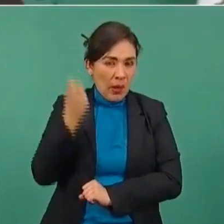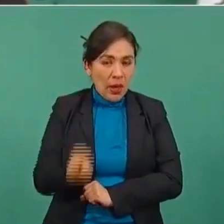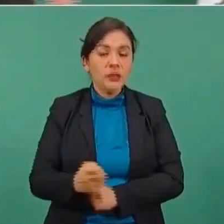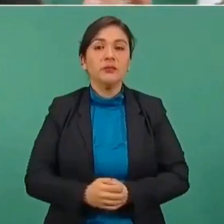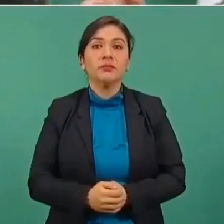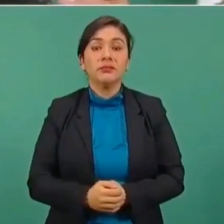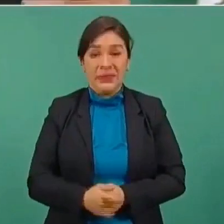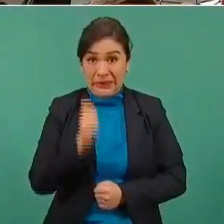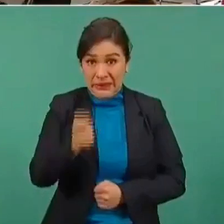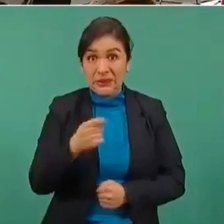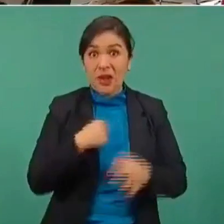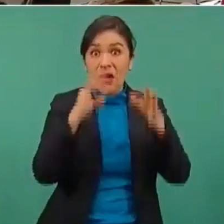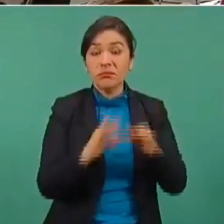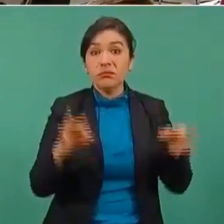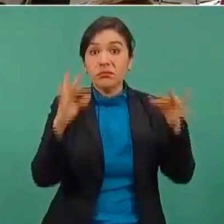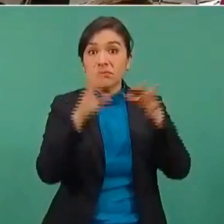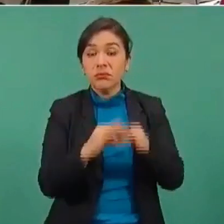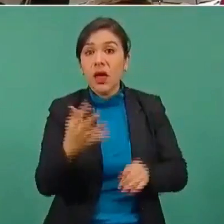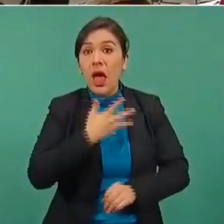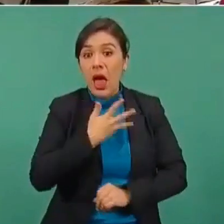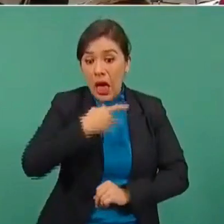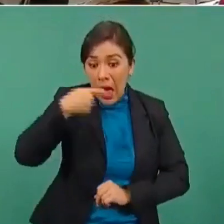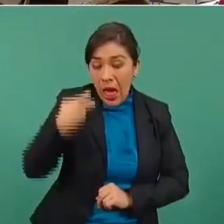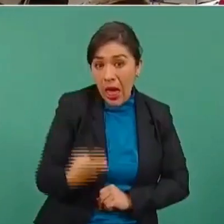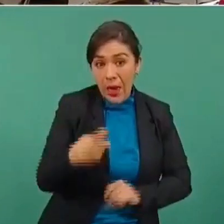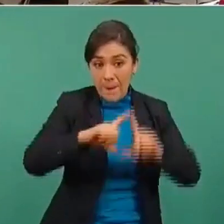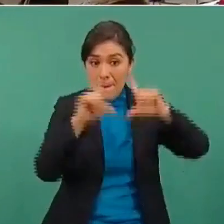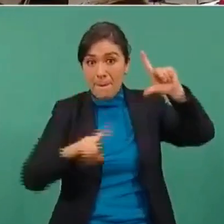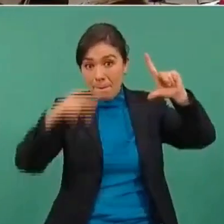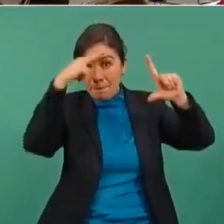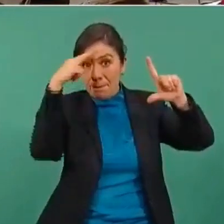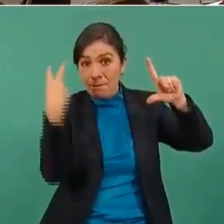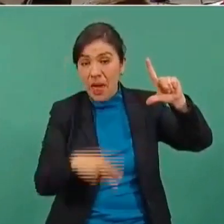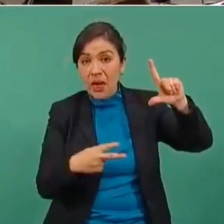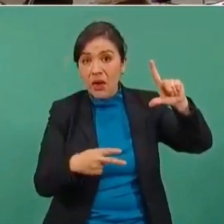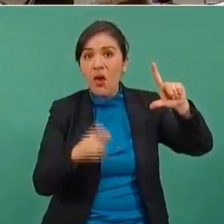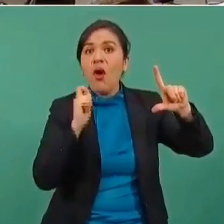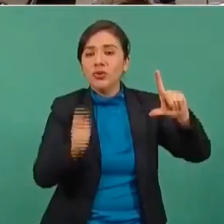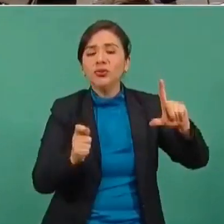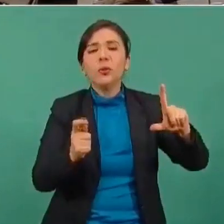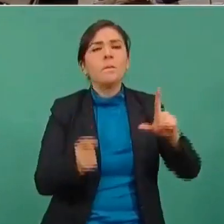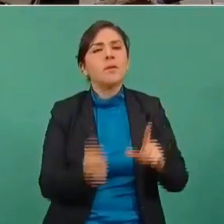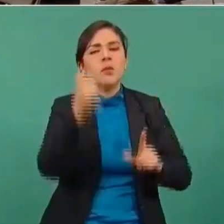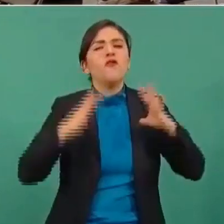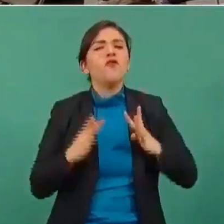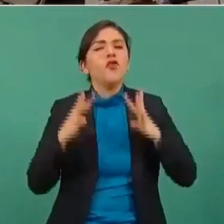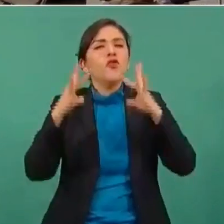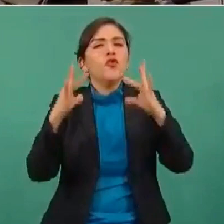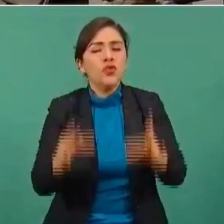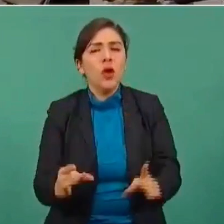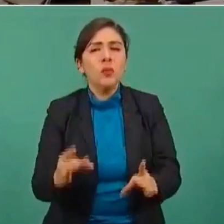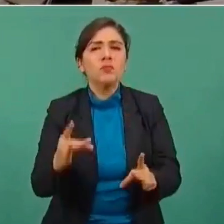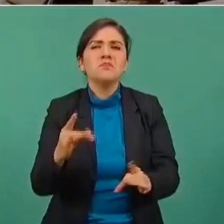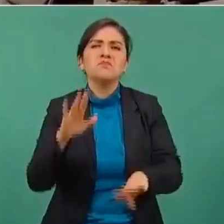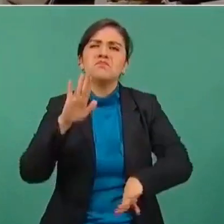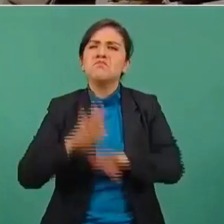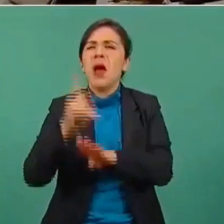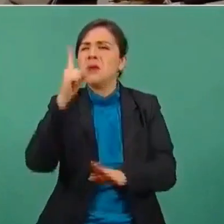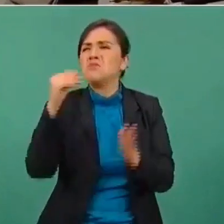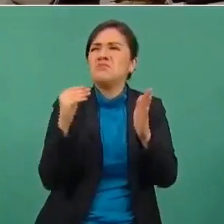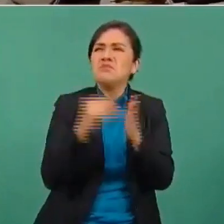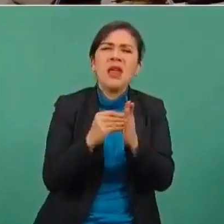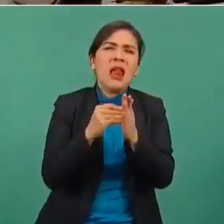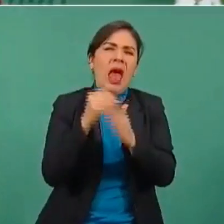Estamos hablando de que México se fundó hace miles de años.